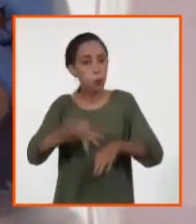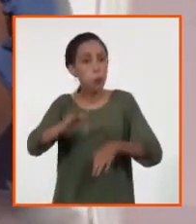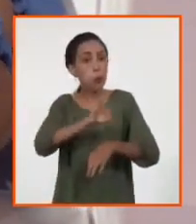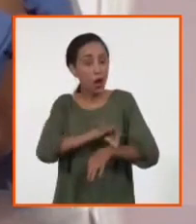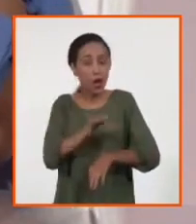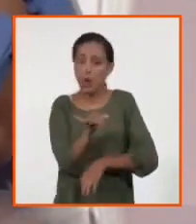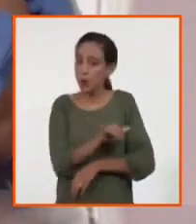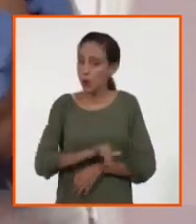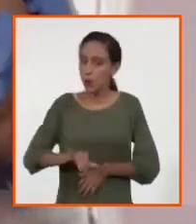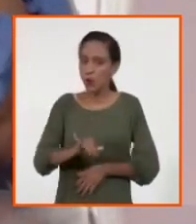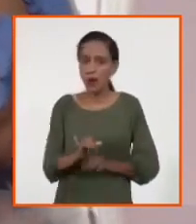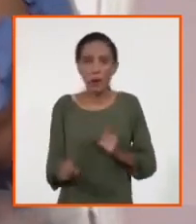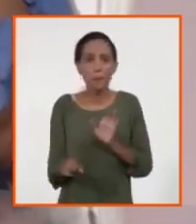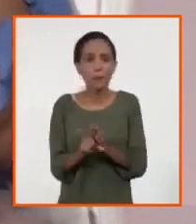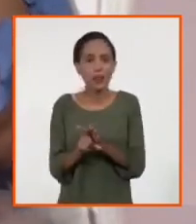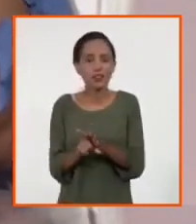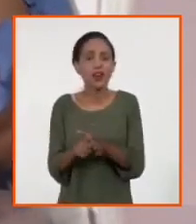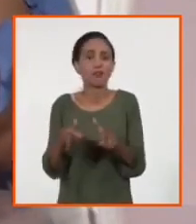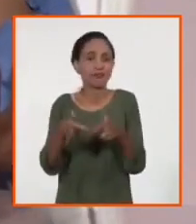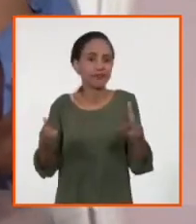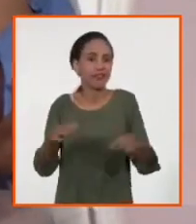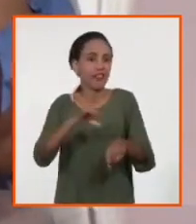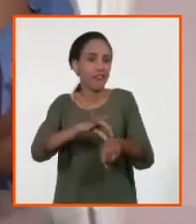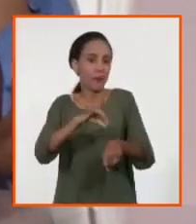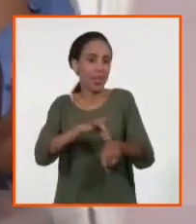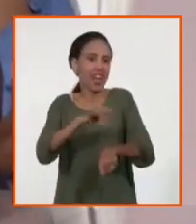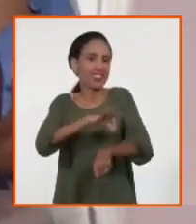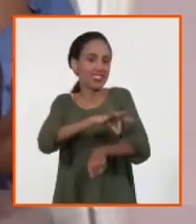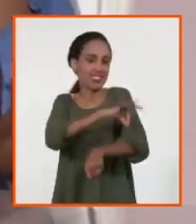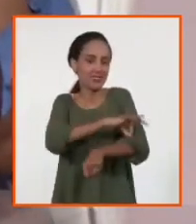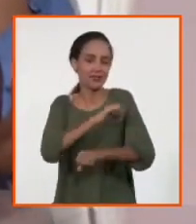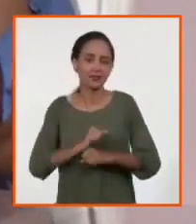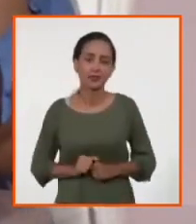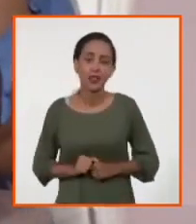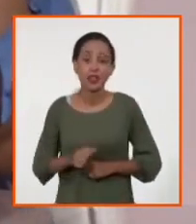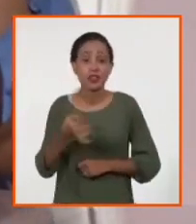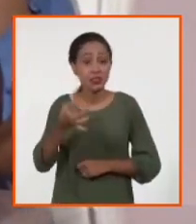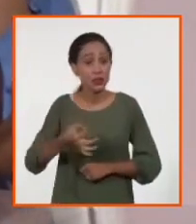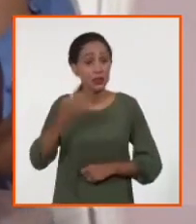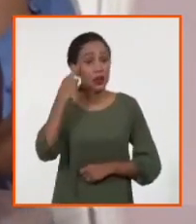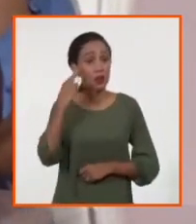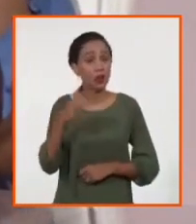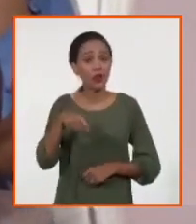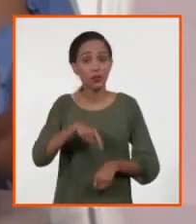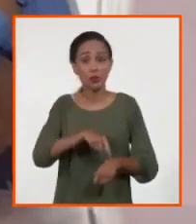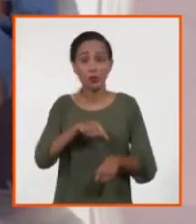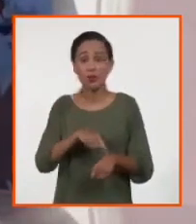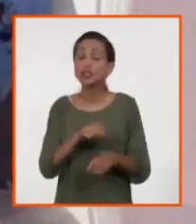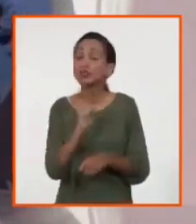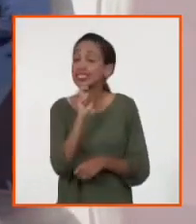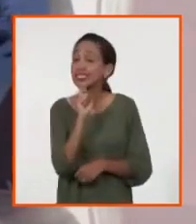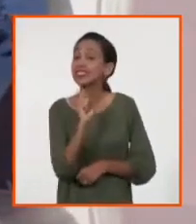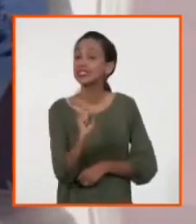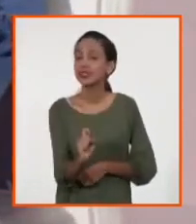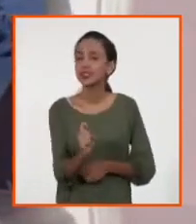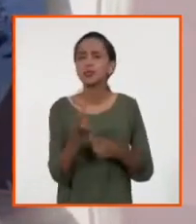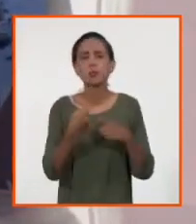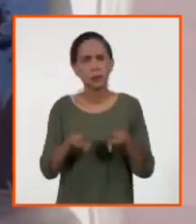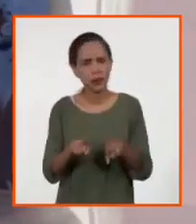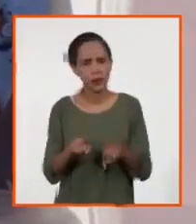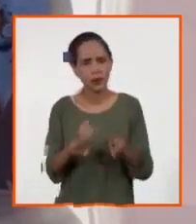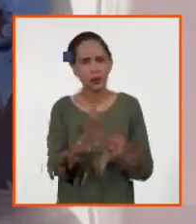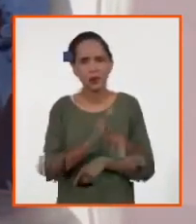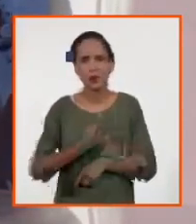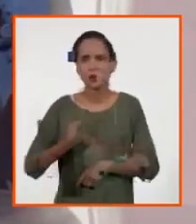comienza a incrementarse la circulación. Siempre recordar que este momento es un momento difícil, pero que vamos hacia el